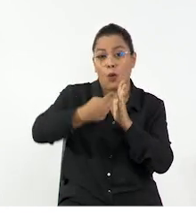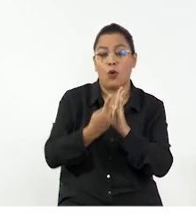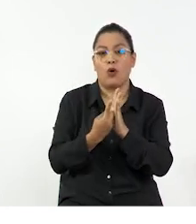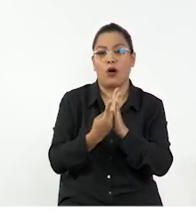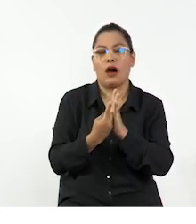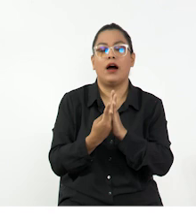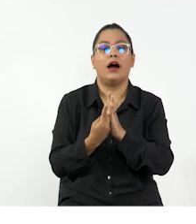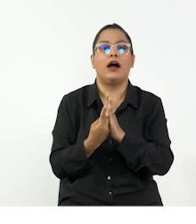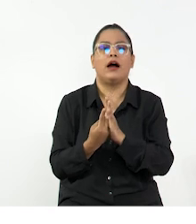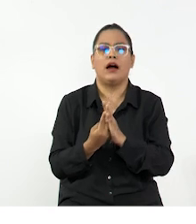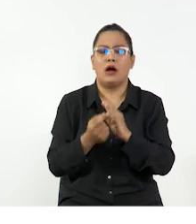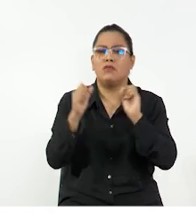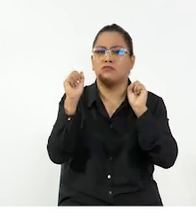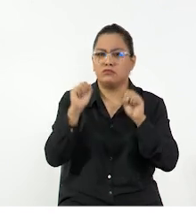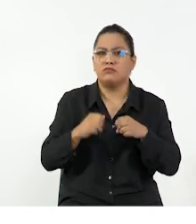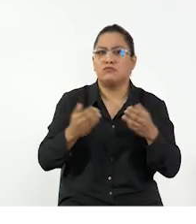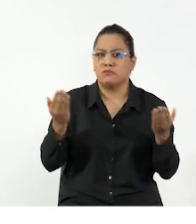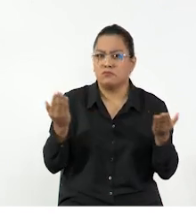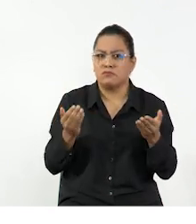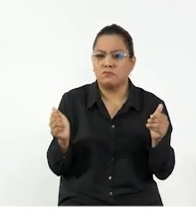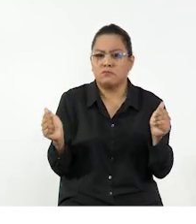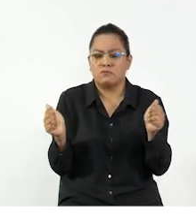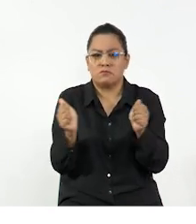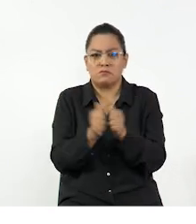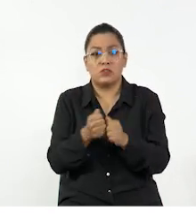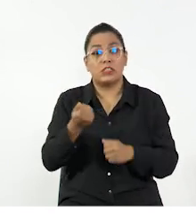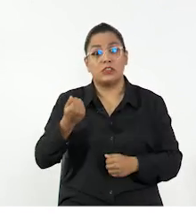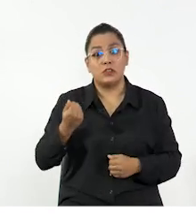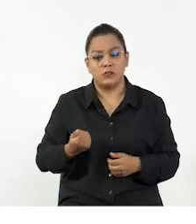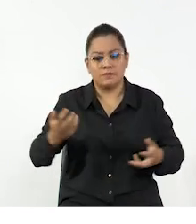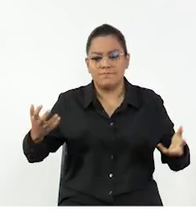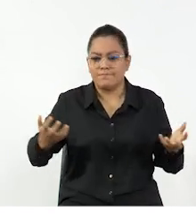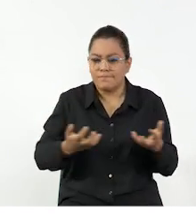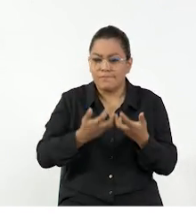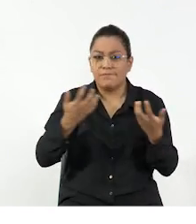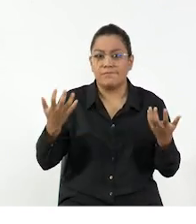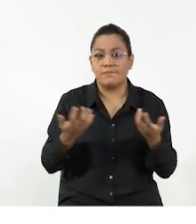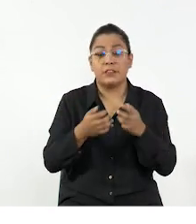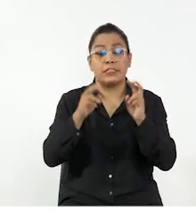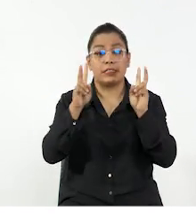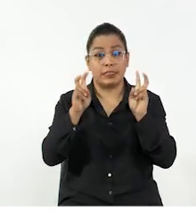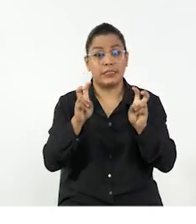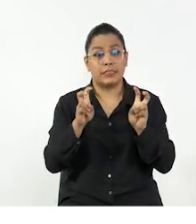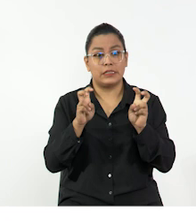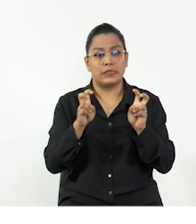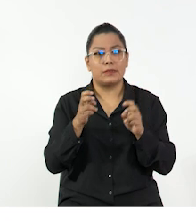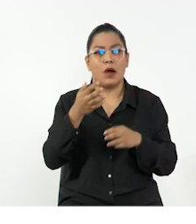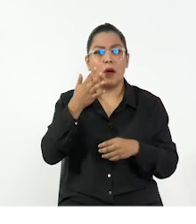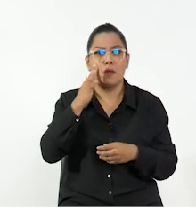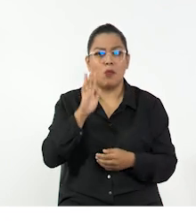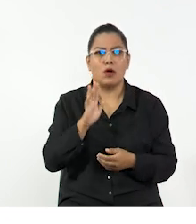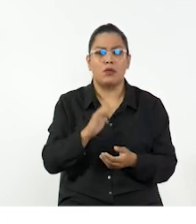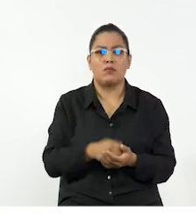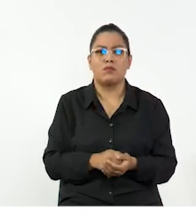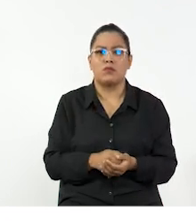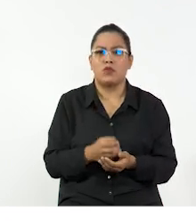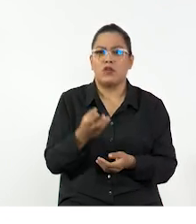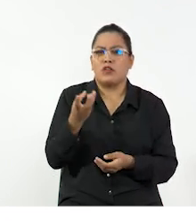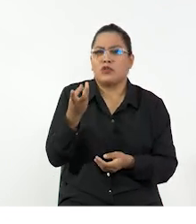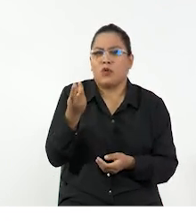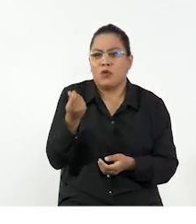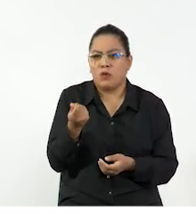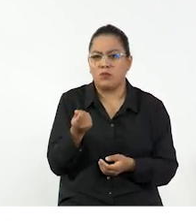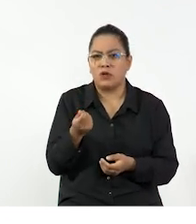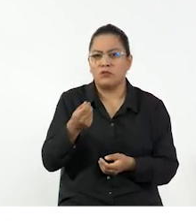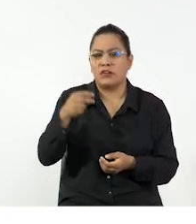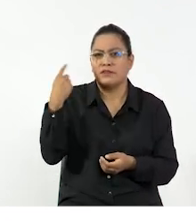como kilómetros por hora. Y eso es algo que podríamos hacer con nuestros estudiantes, hacerlos indagar sobre estos temas como en